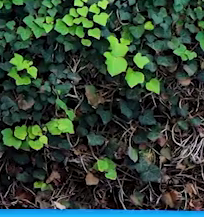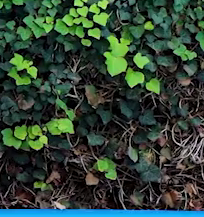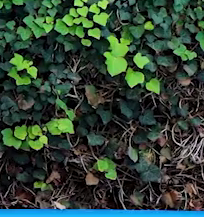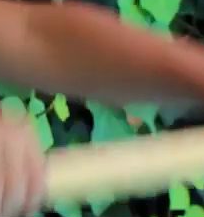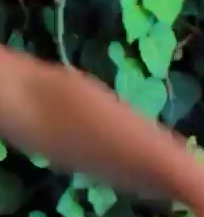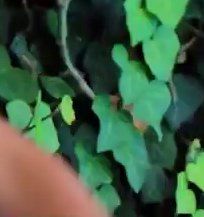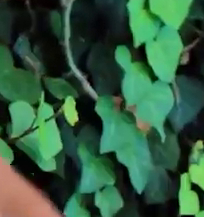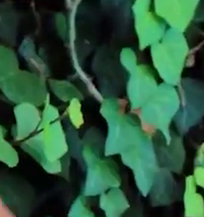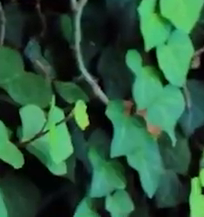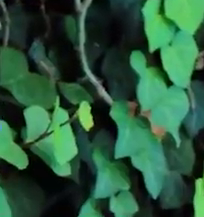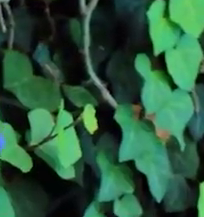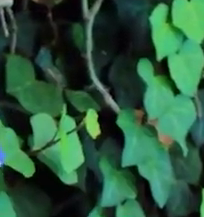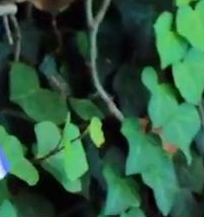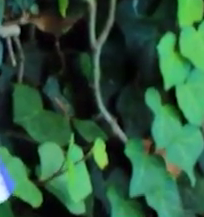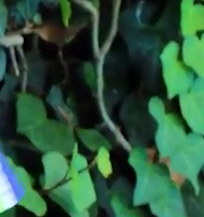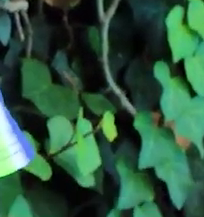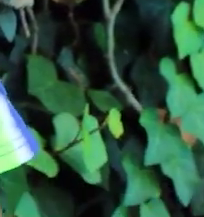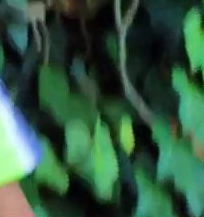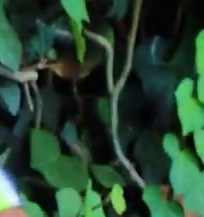espalda derecha,